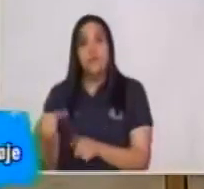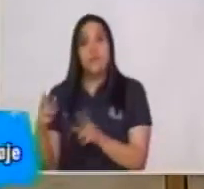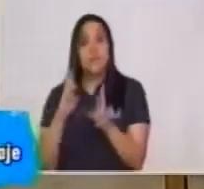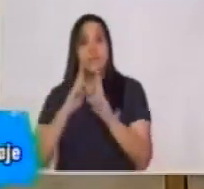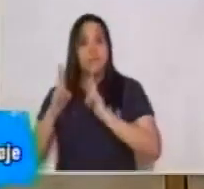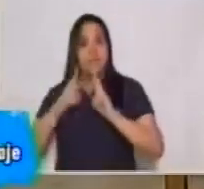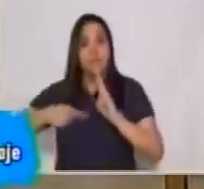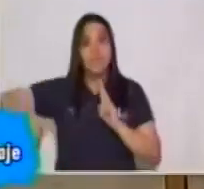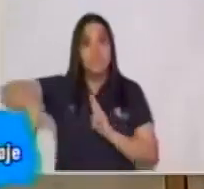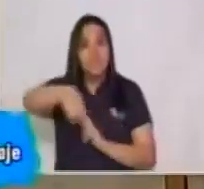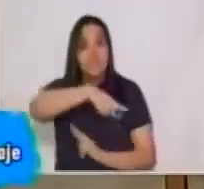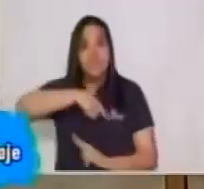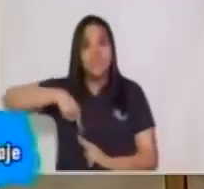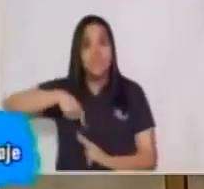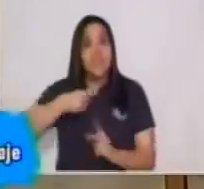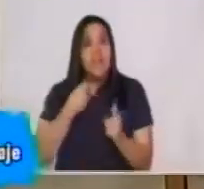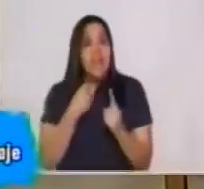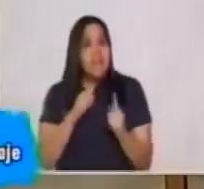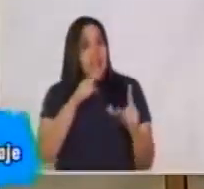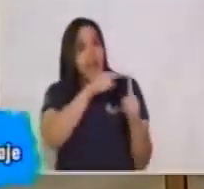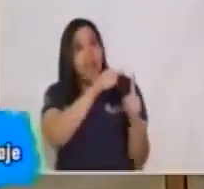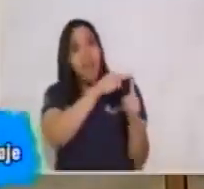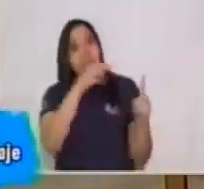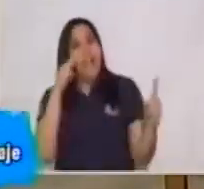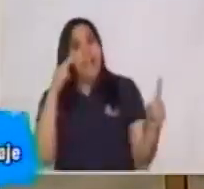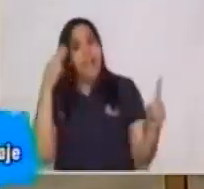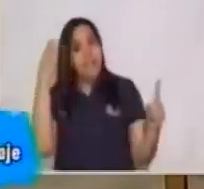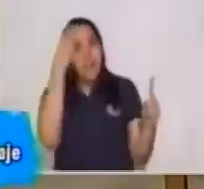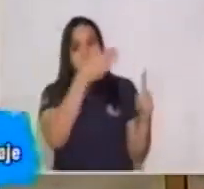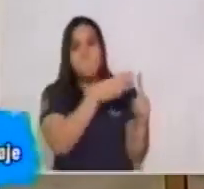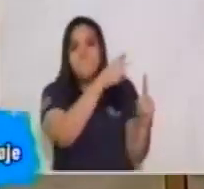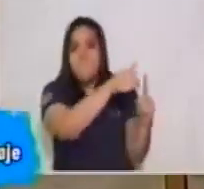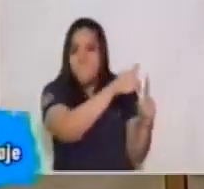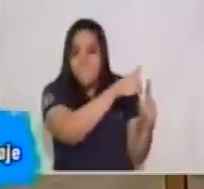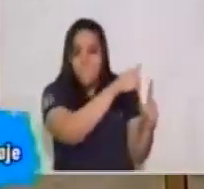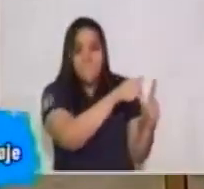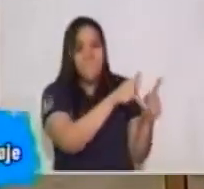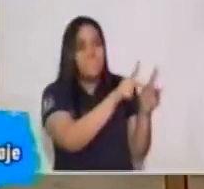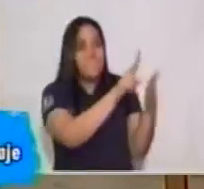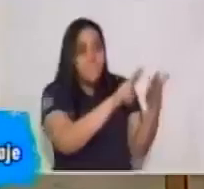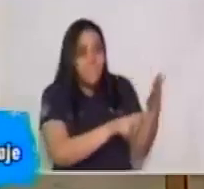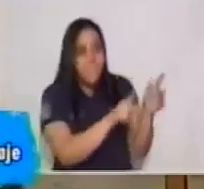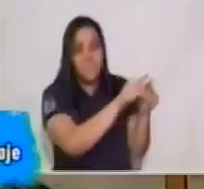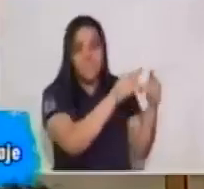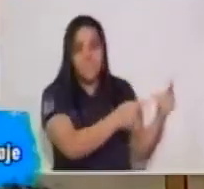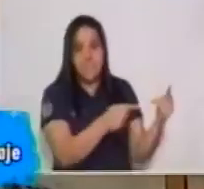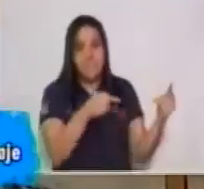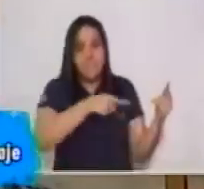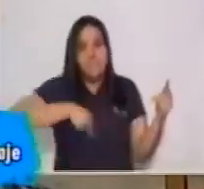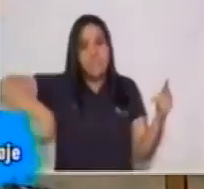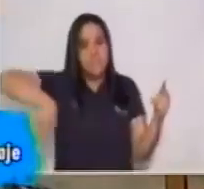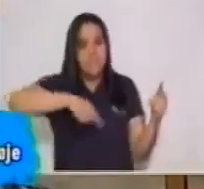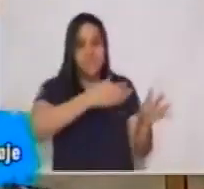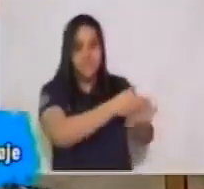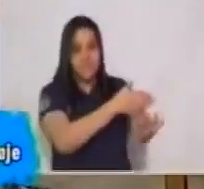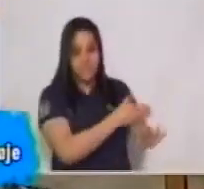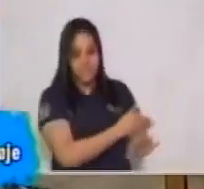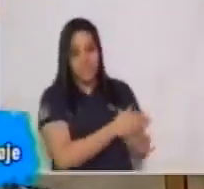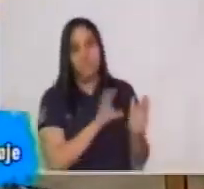y llegó a ese momento, a ese suceso. Pero vamos a ver un ejemplo entonces.